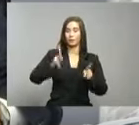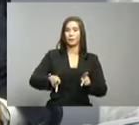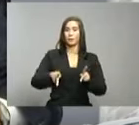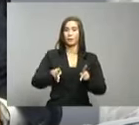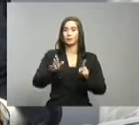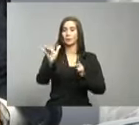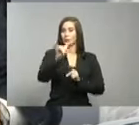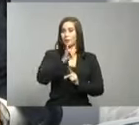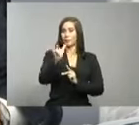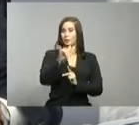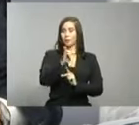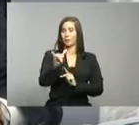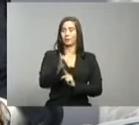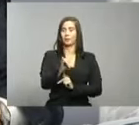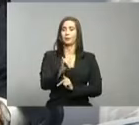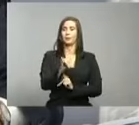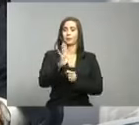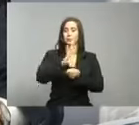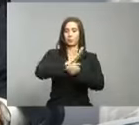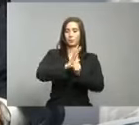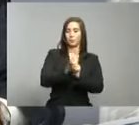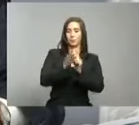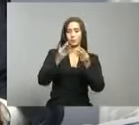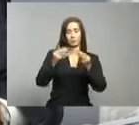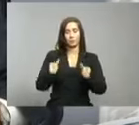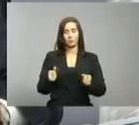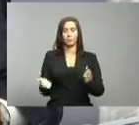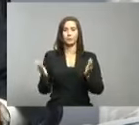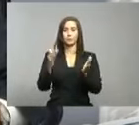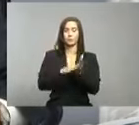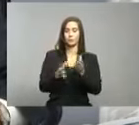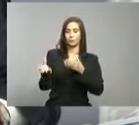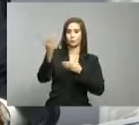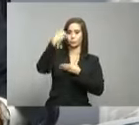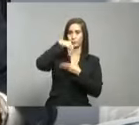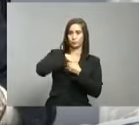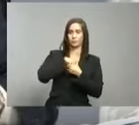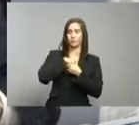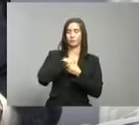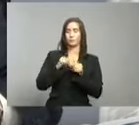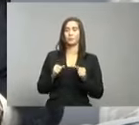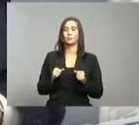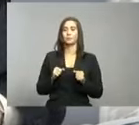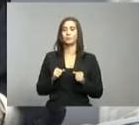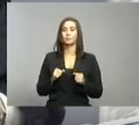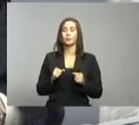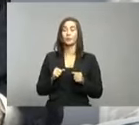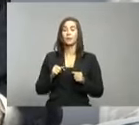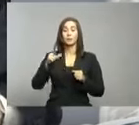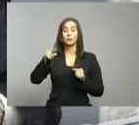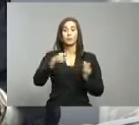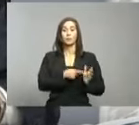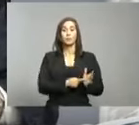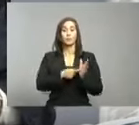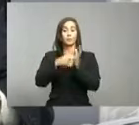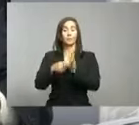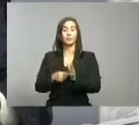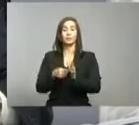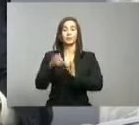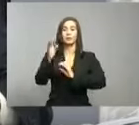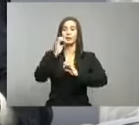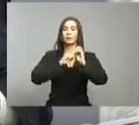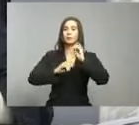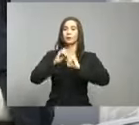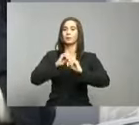un perfil parecido y que queremos compartir incluso con la organización panamericana de la salud